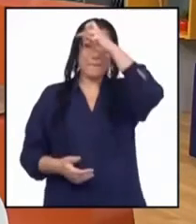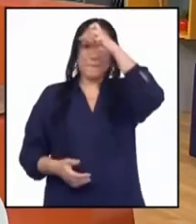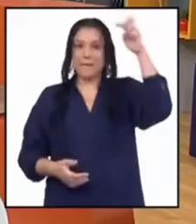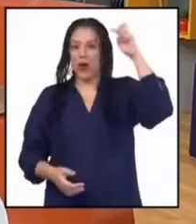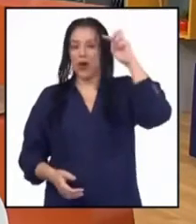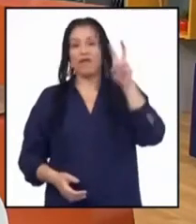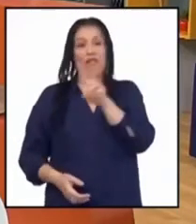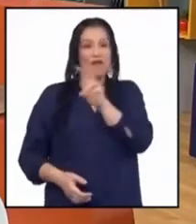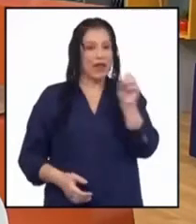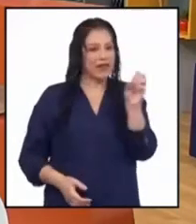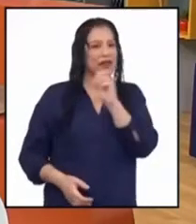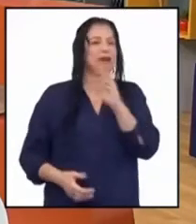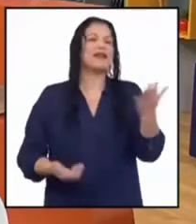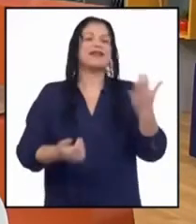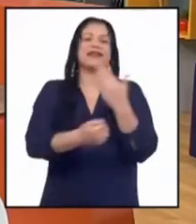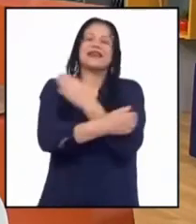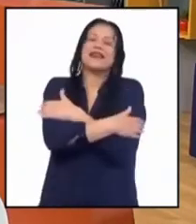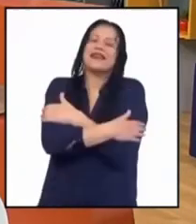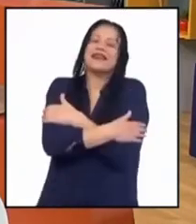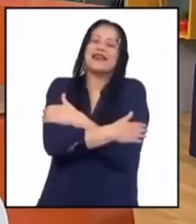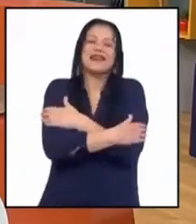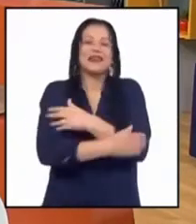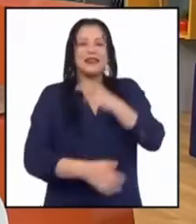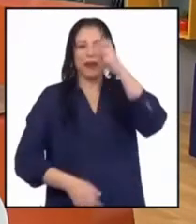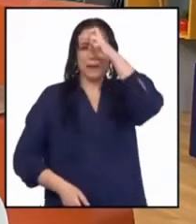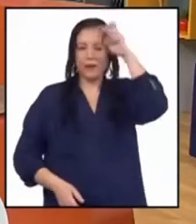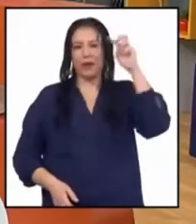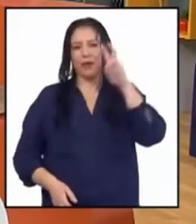Así es, nuestra querida promo 2020.